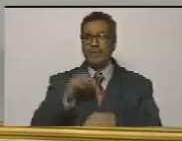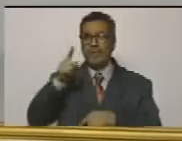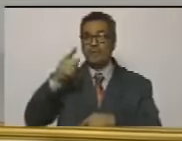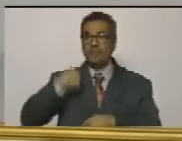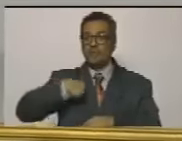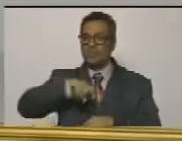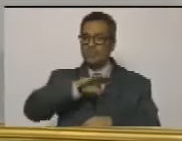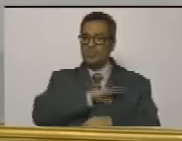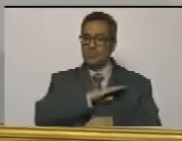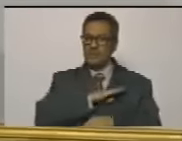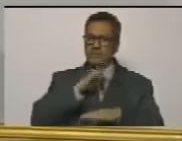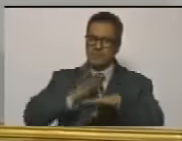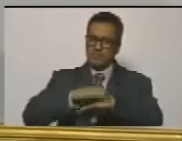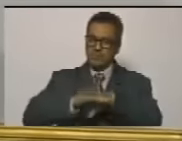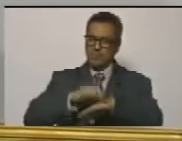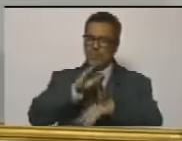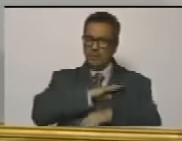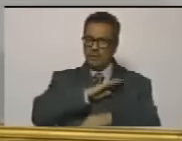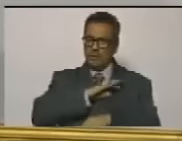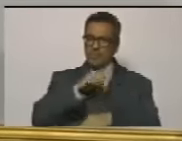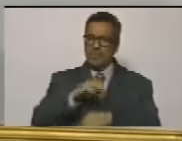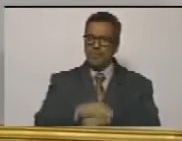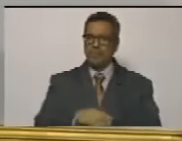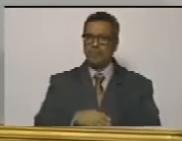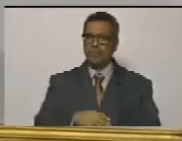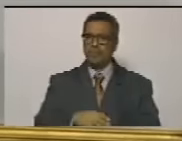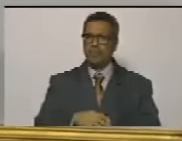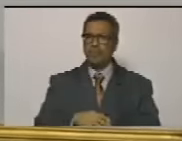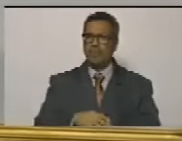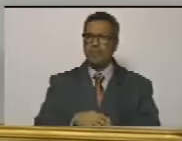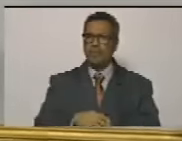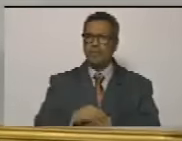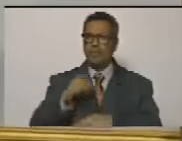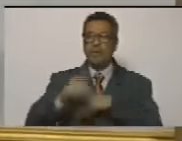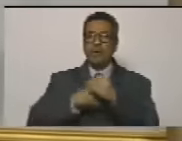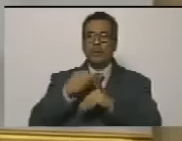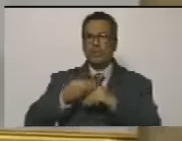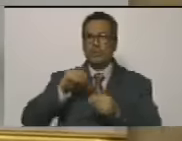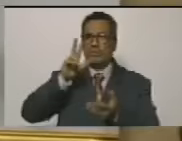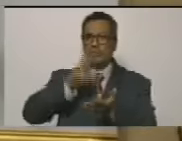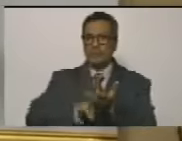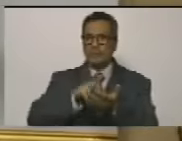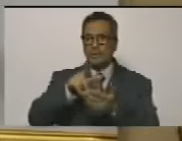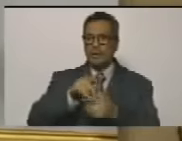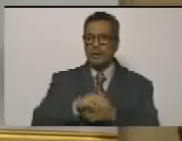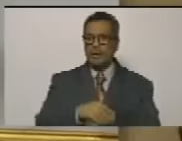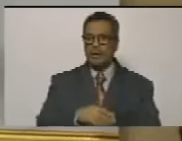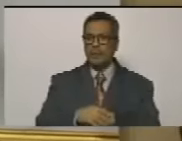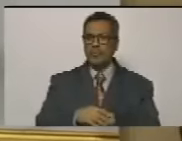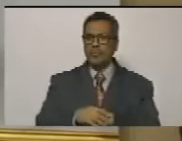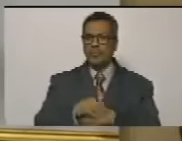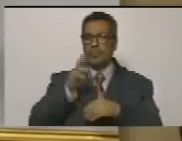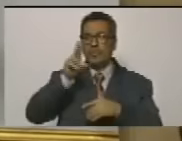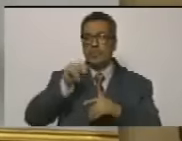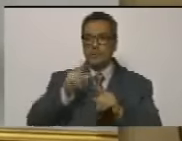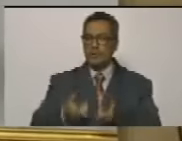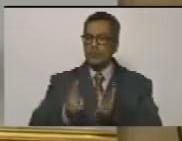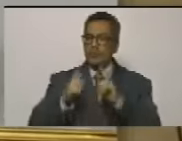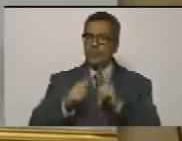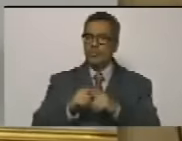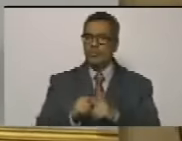somos culpables de no aceptar de no permitir